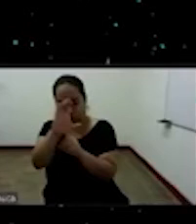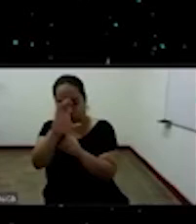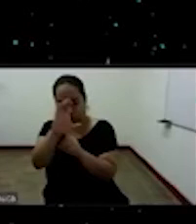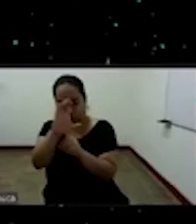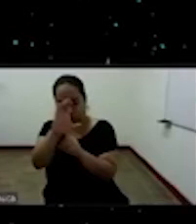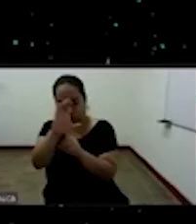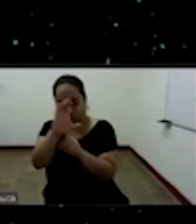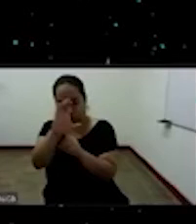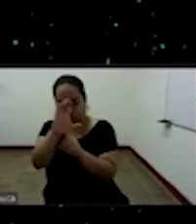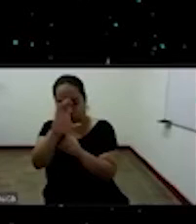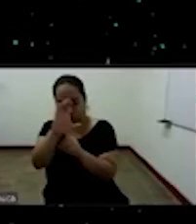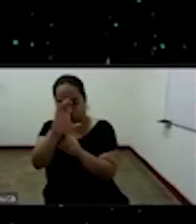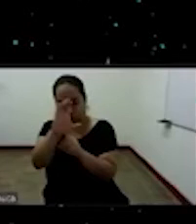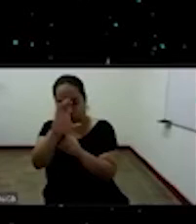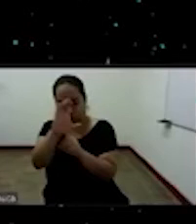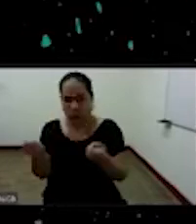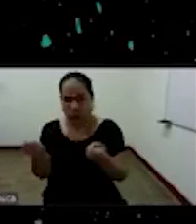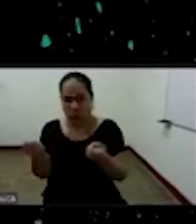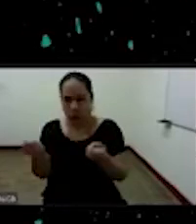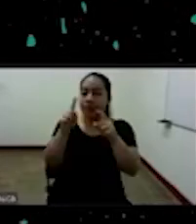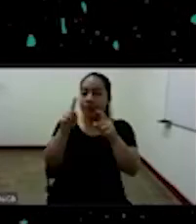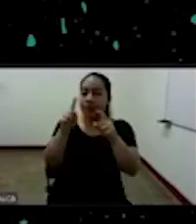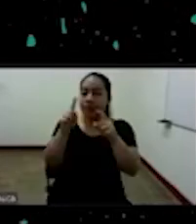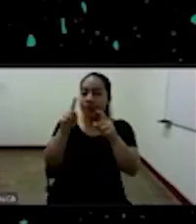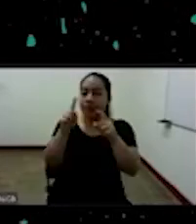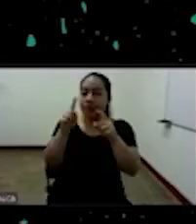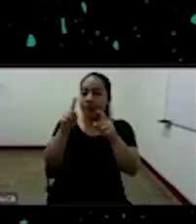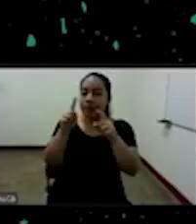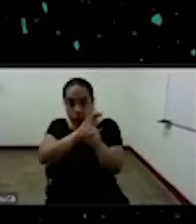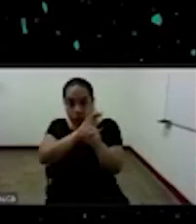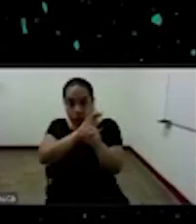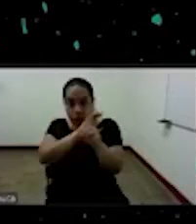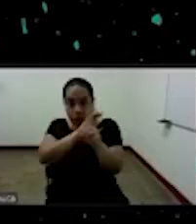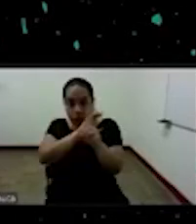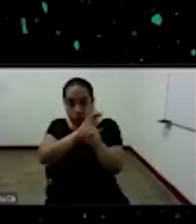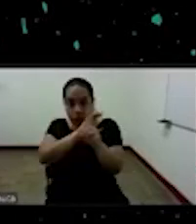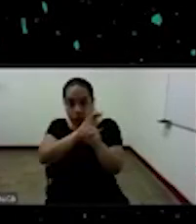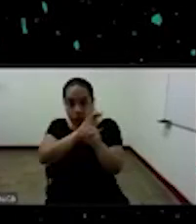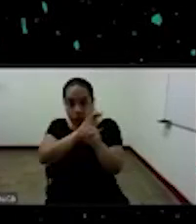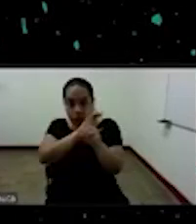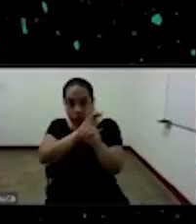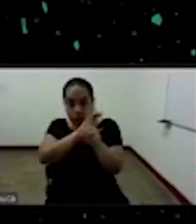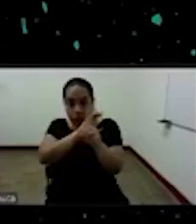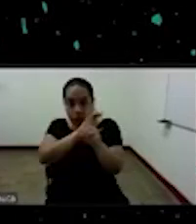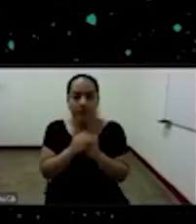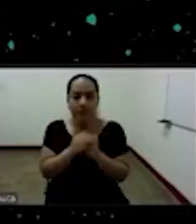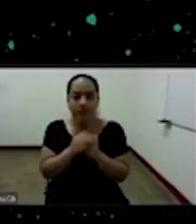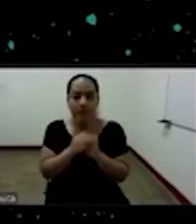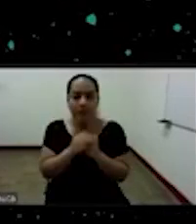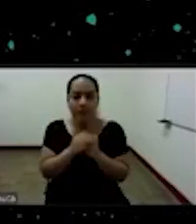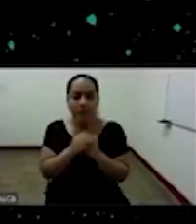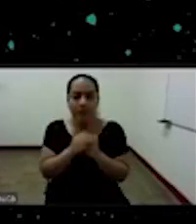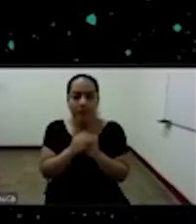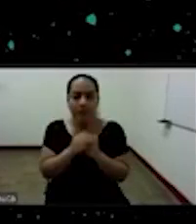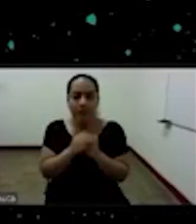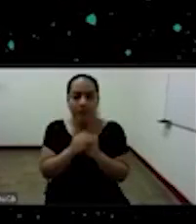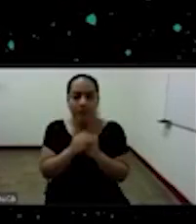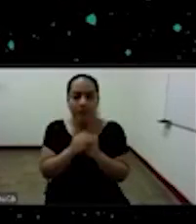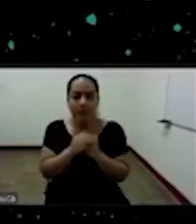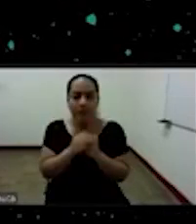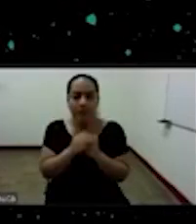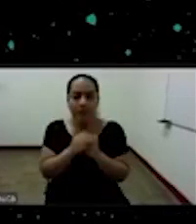las situaciones interno pero también externamente en un set en un en el punto siete él dice que que lo que